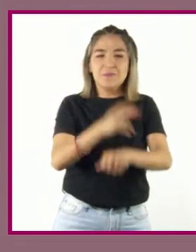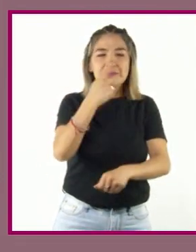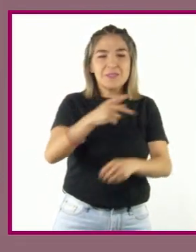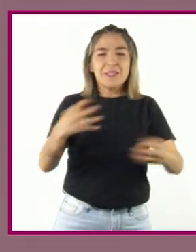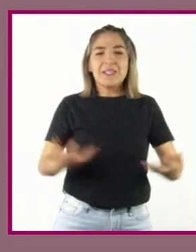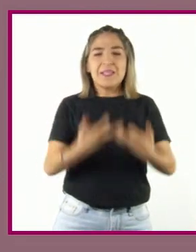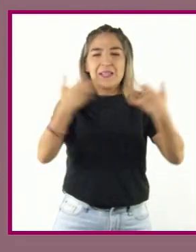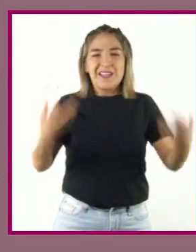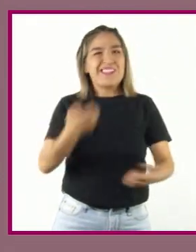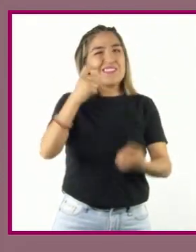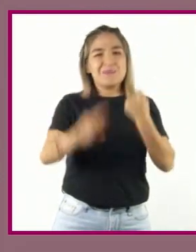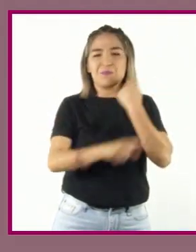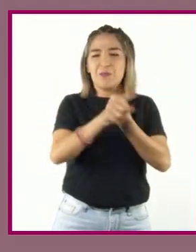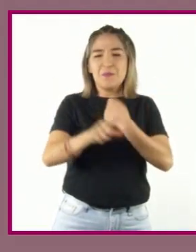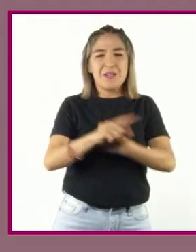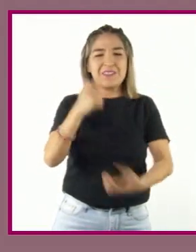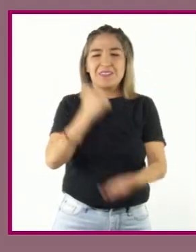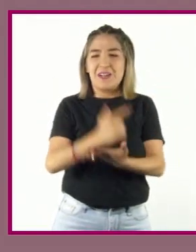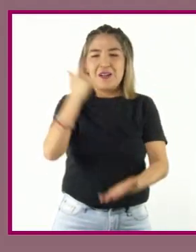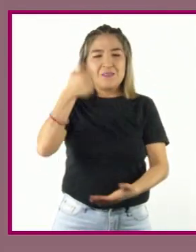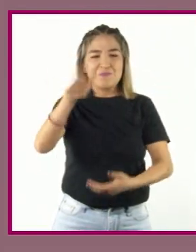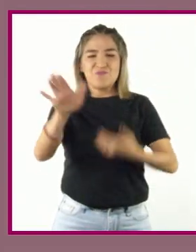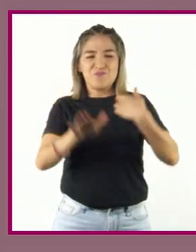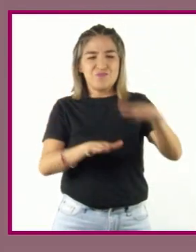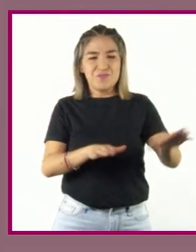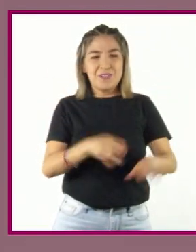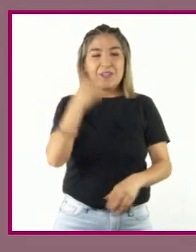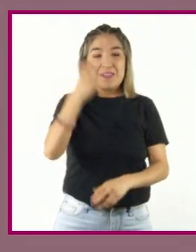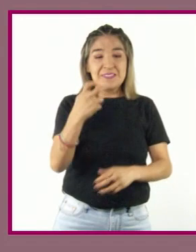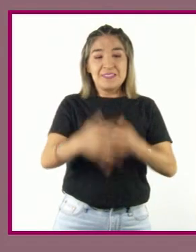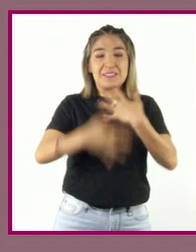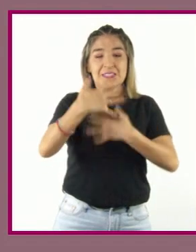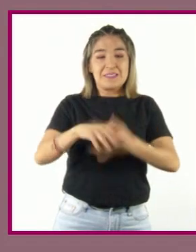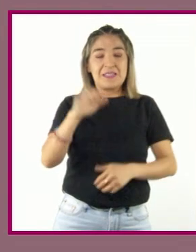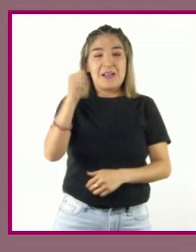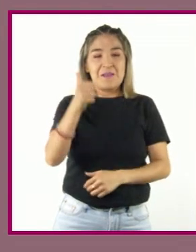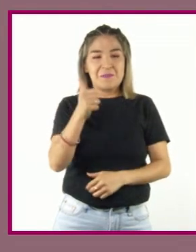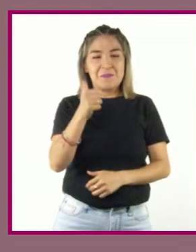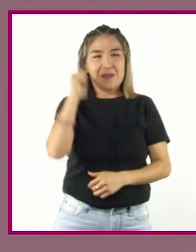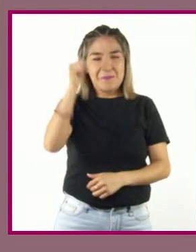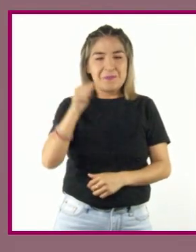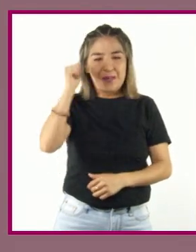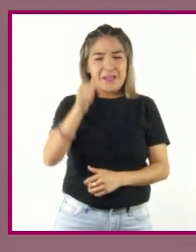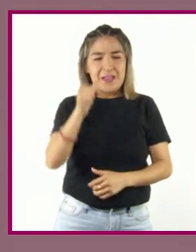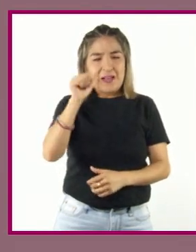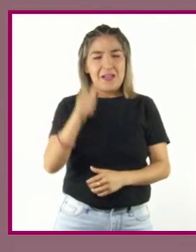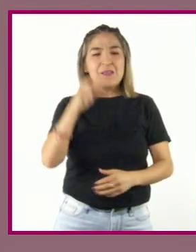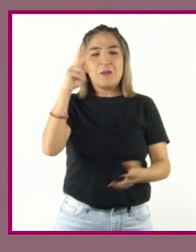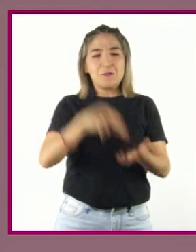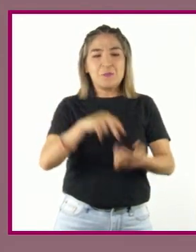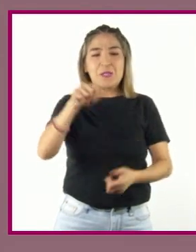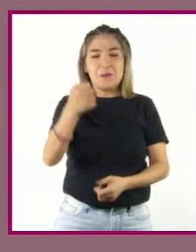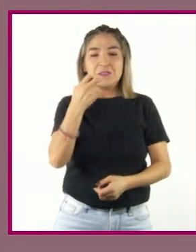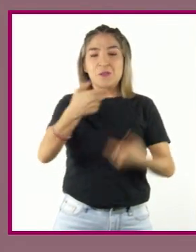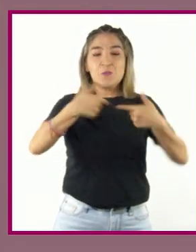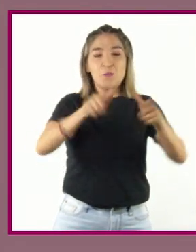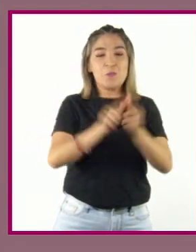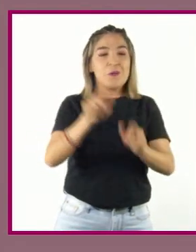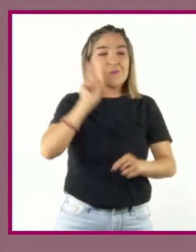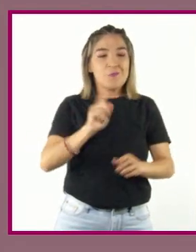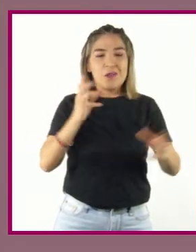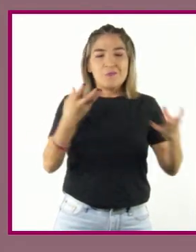tierras ante el grave despojo. Fue así como el 15 de abril de 2011, un grupo de mujeres inició el movimiento de